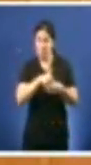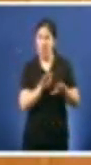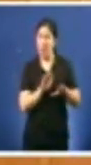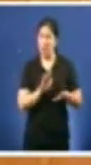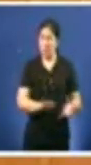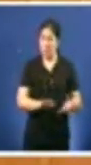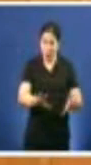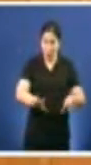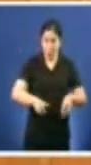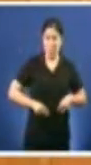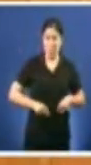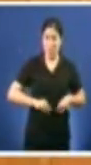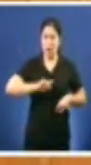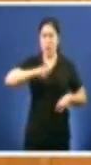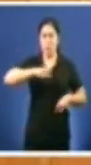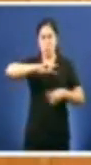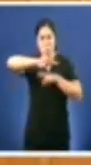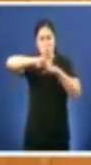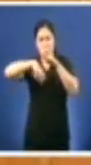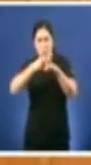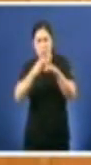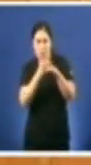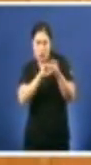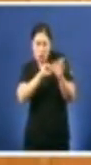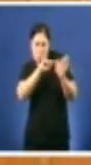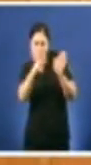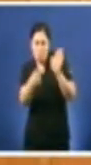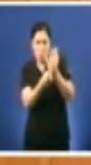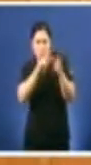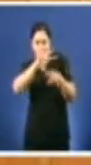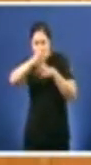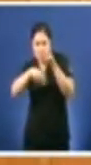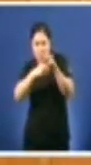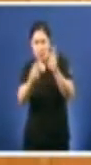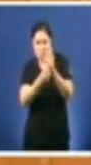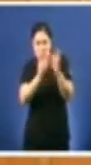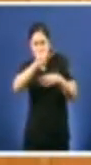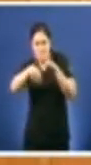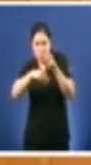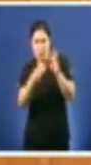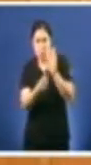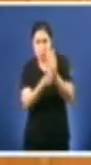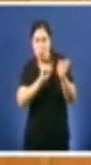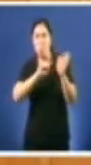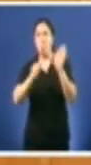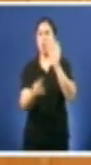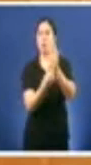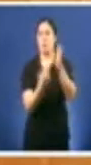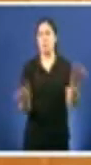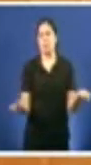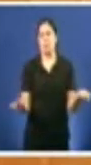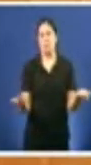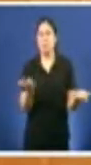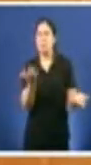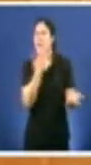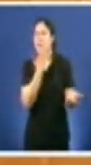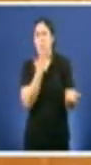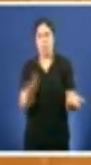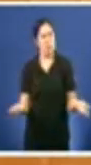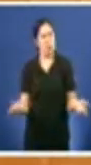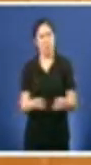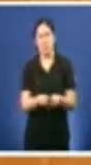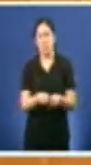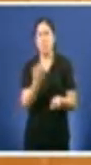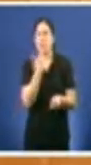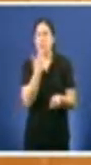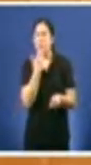motivos hasta a última línea Eso é indecencia unha tomadura de pelo e é, desde logo, un insulto ás 41